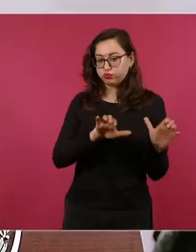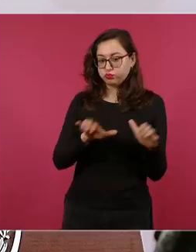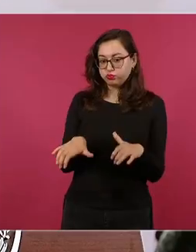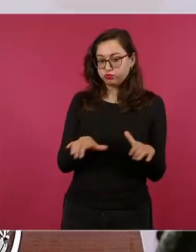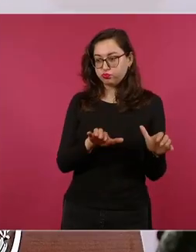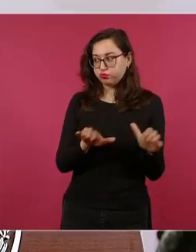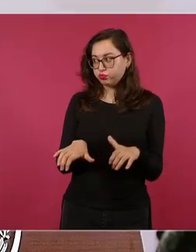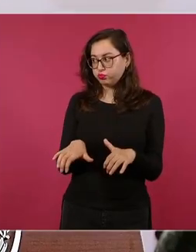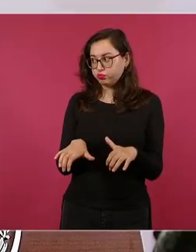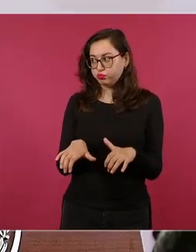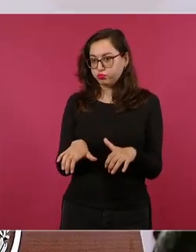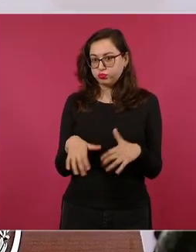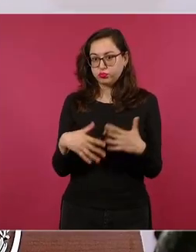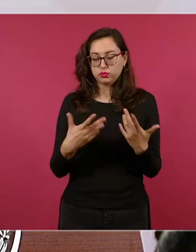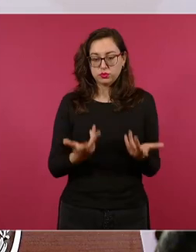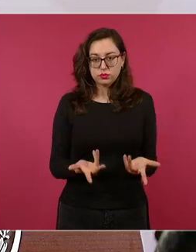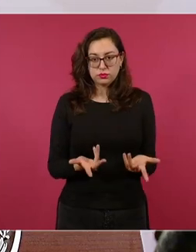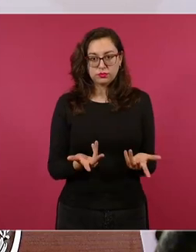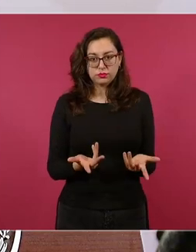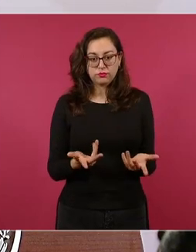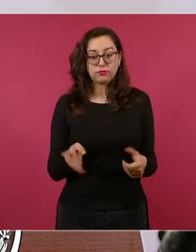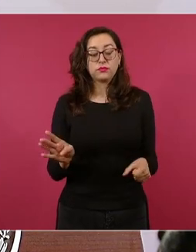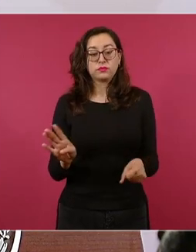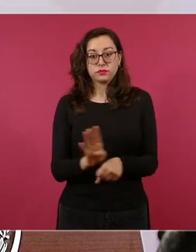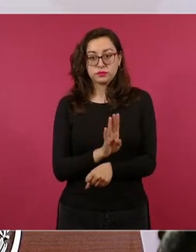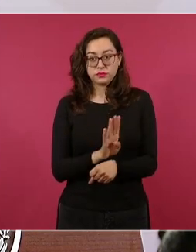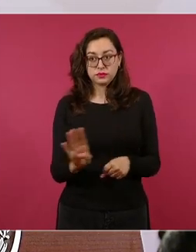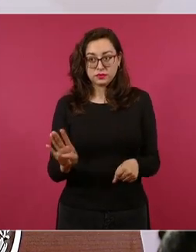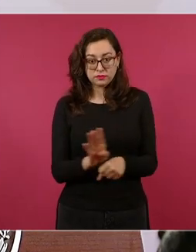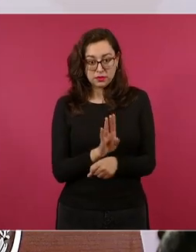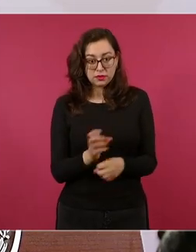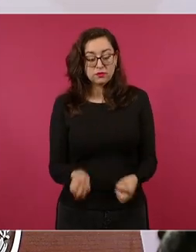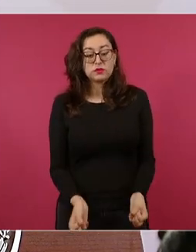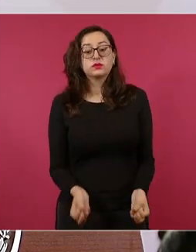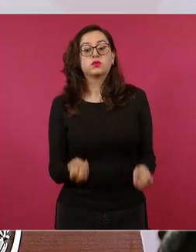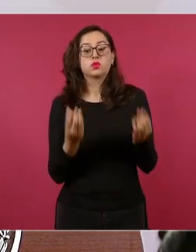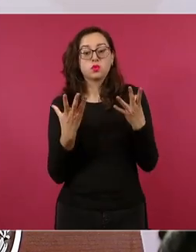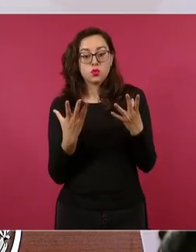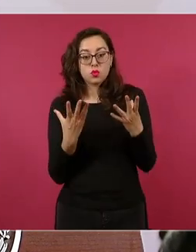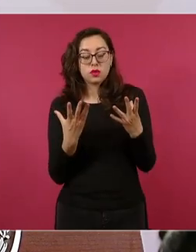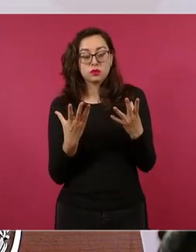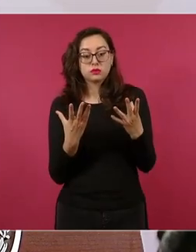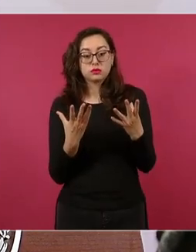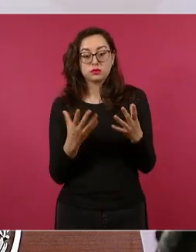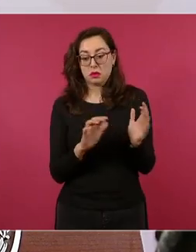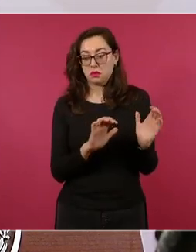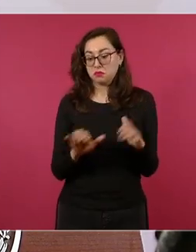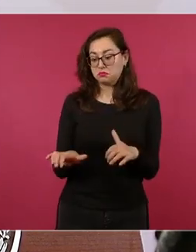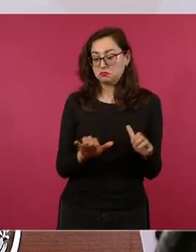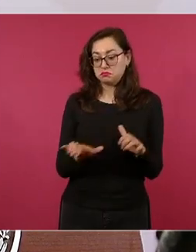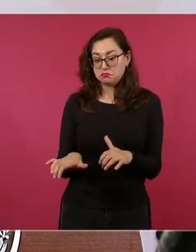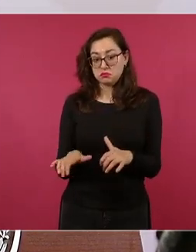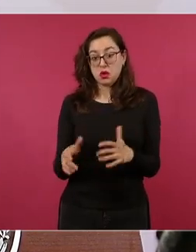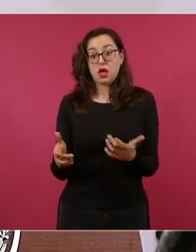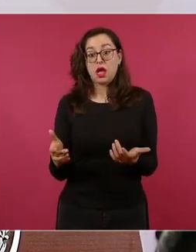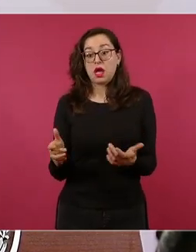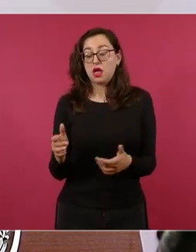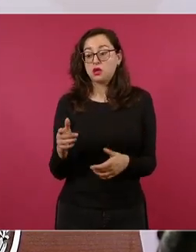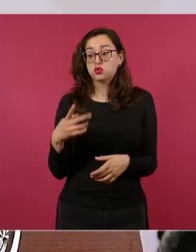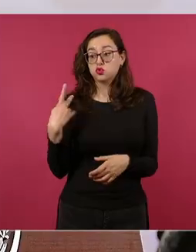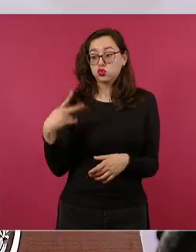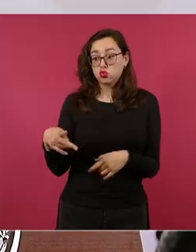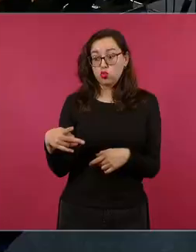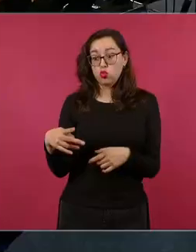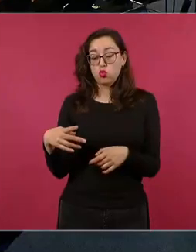cuántos se han beneficiado cuántos ahora se han inscrito y cuándo termina